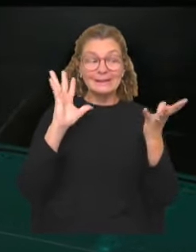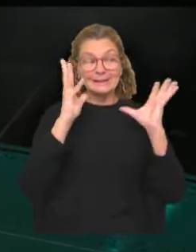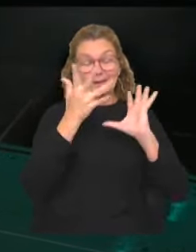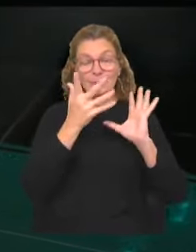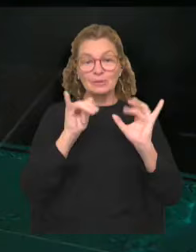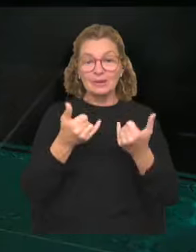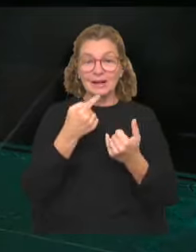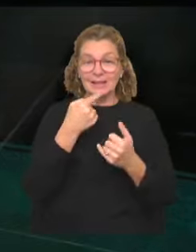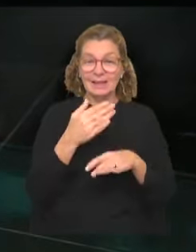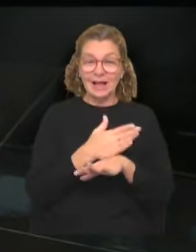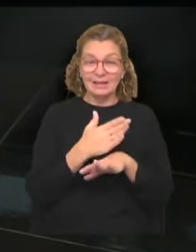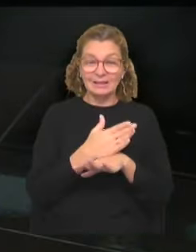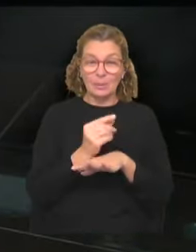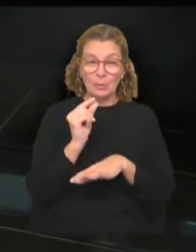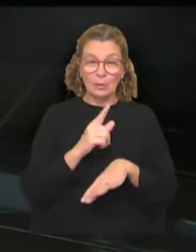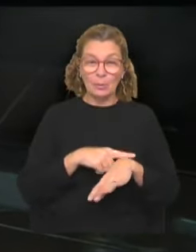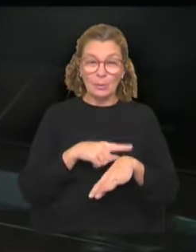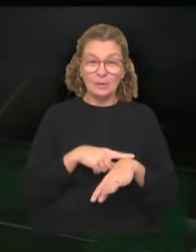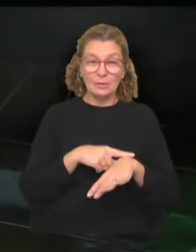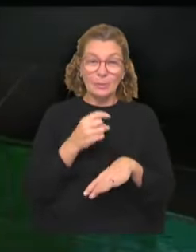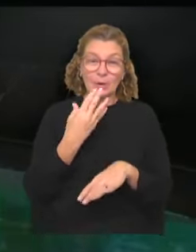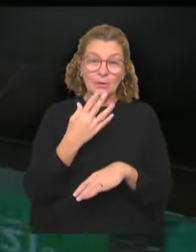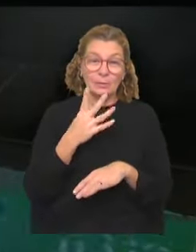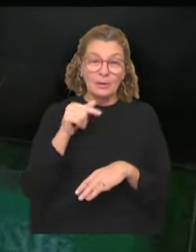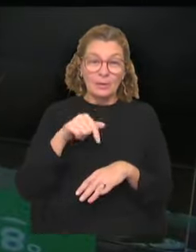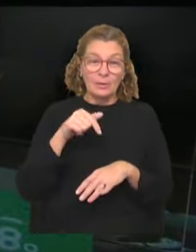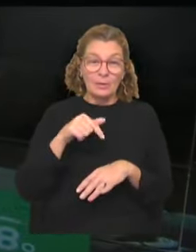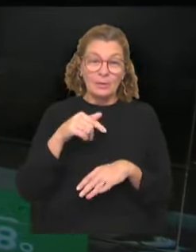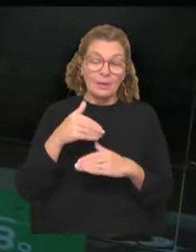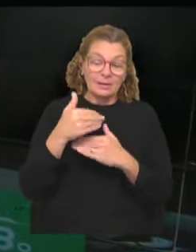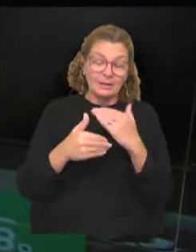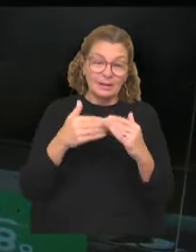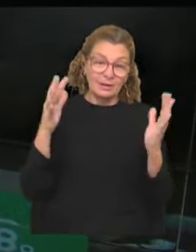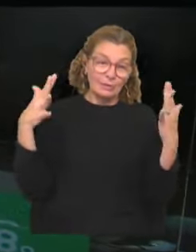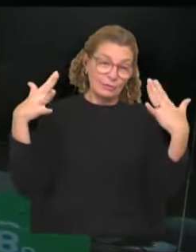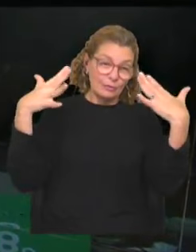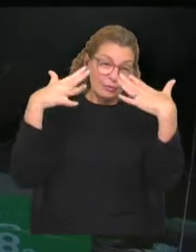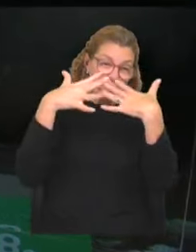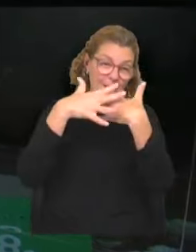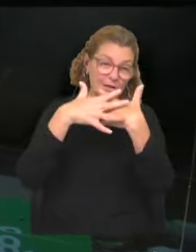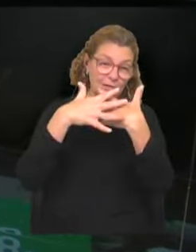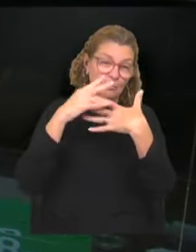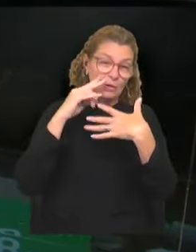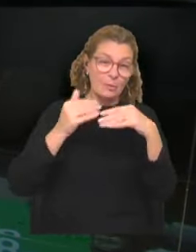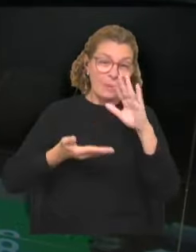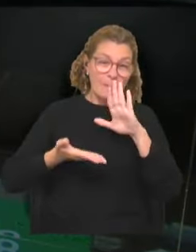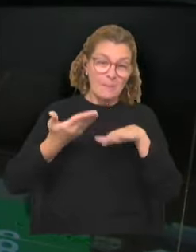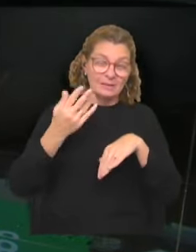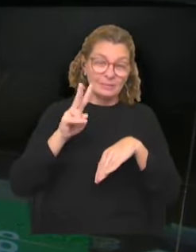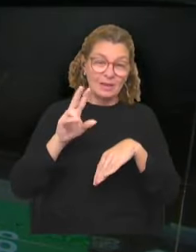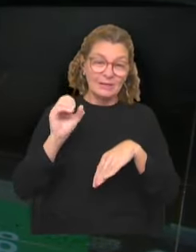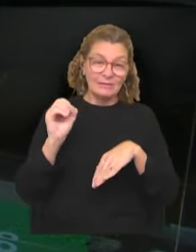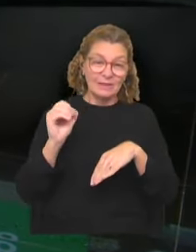adelantaba algo hace algunos minutos. Bueno, para hoy va a seguir cubierto. Allí lo vemos una máxima anunciada de 20